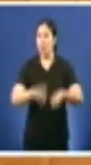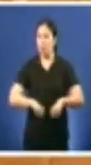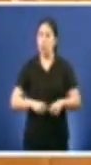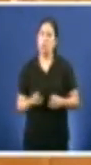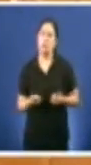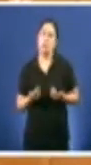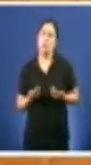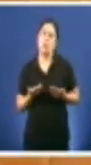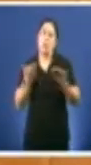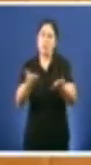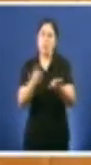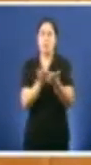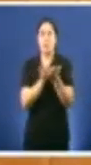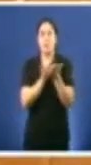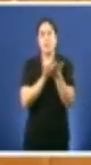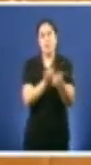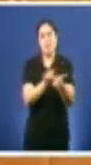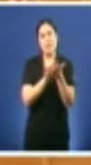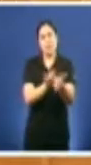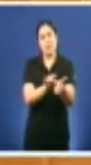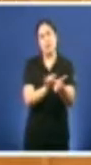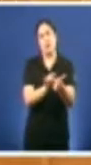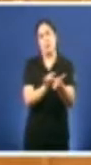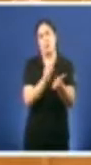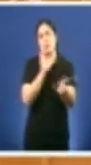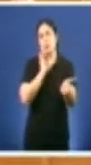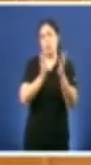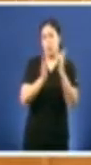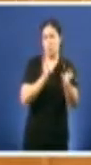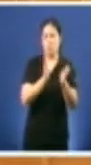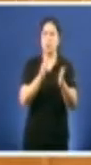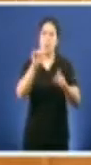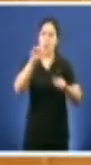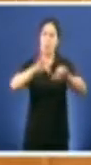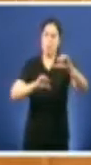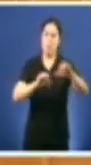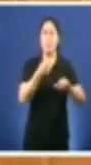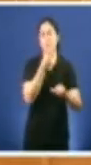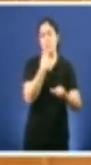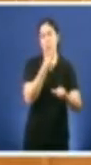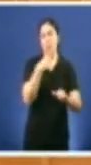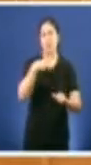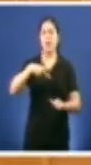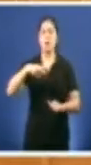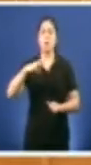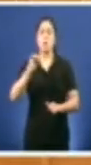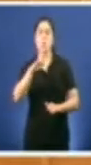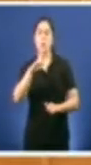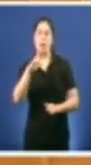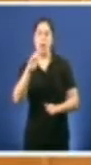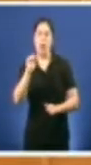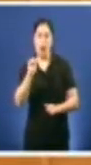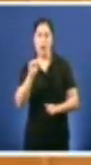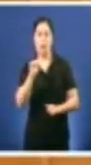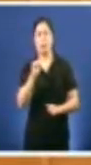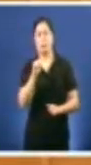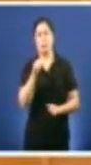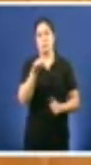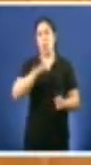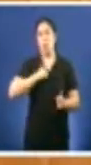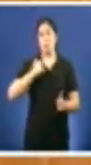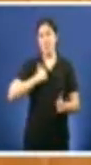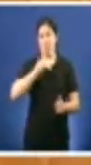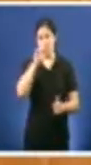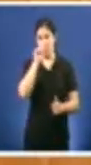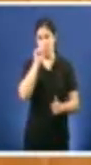nemodinámica 24 horas radioterapia e medicina nuclear noula O incumplimento